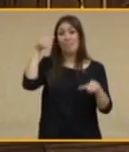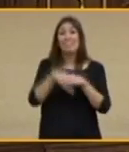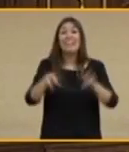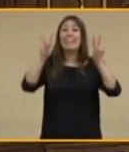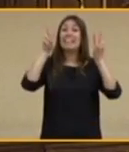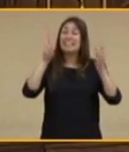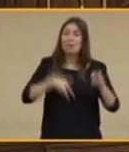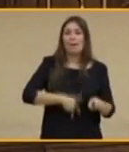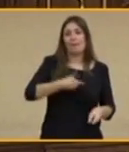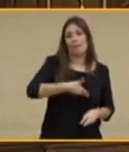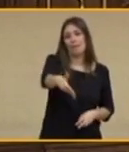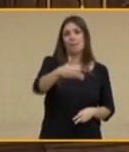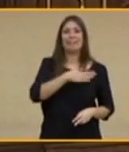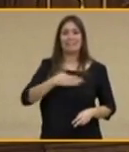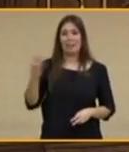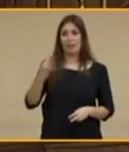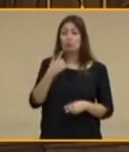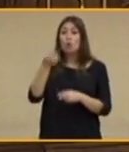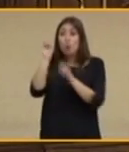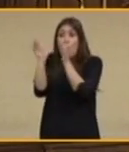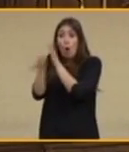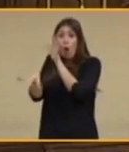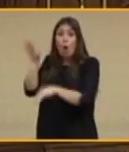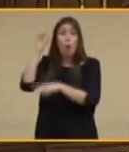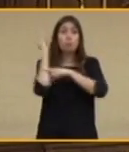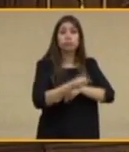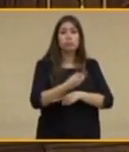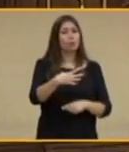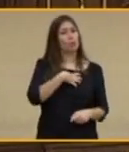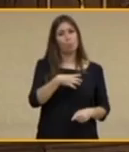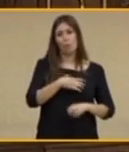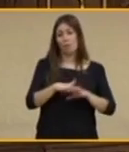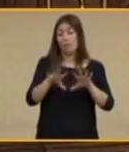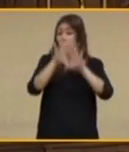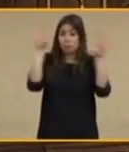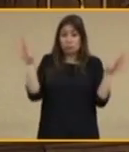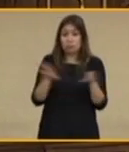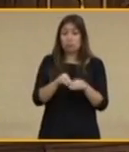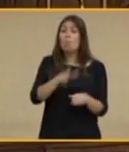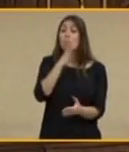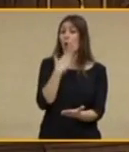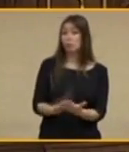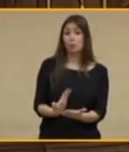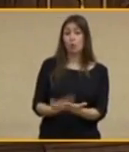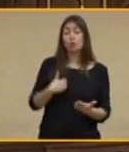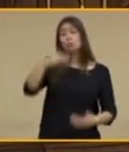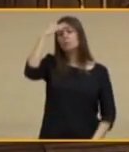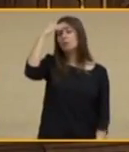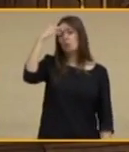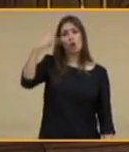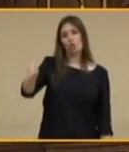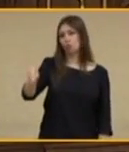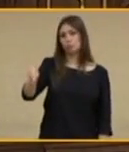colectivo. En resumen, estas son las razones por las que pienso que no se puede atender la